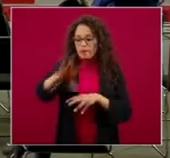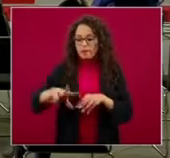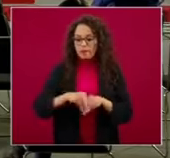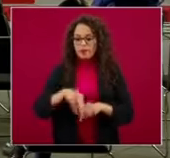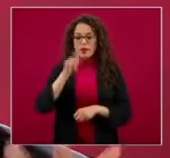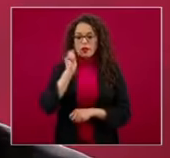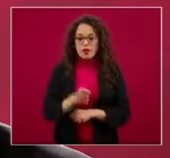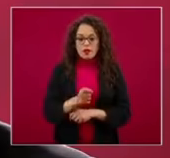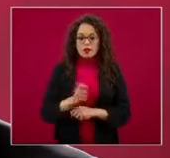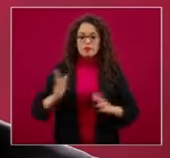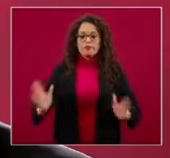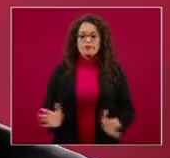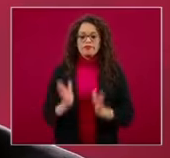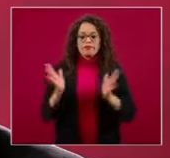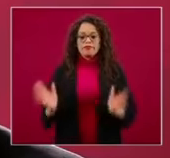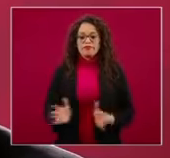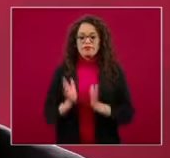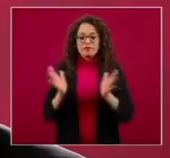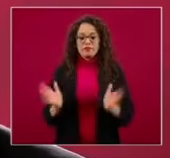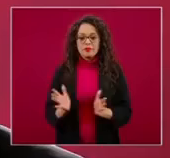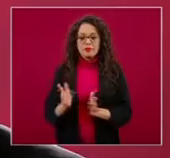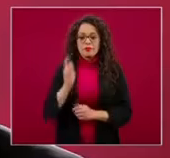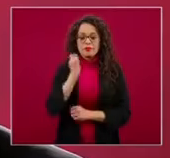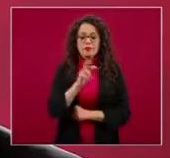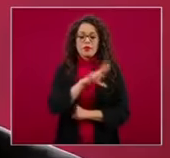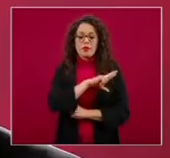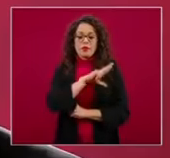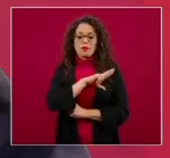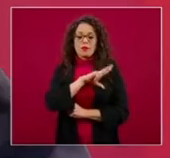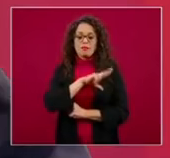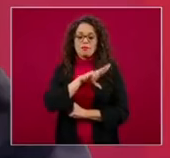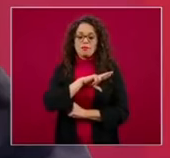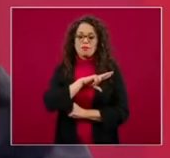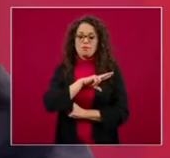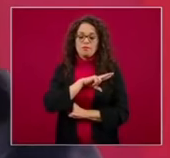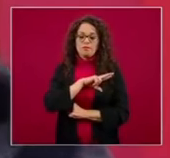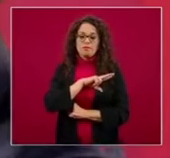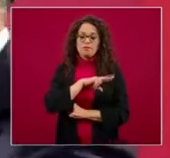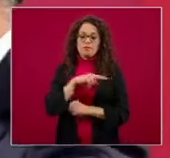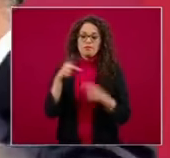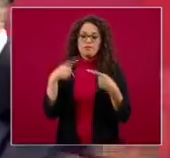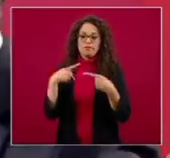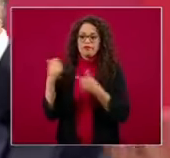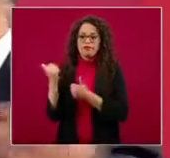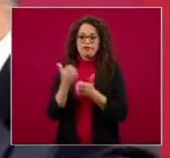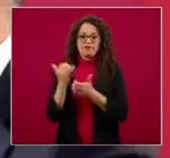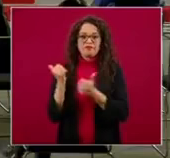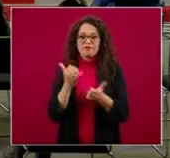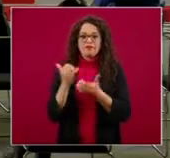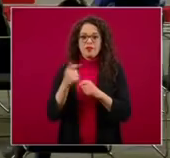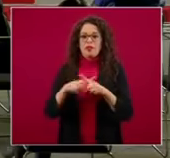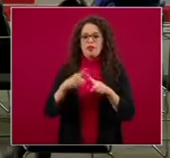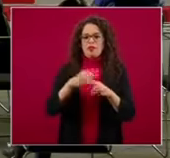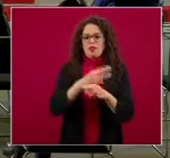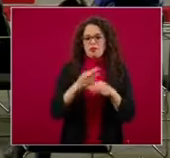la proliferación de proveedores privados entonces como se puede ver hay múltiples